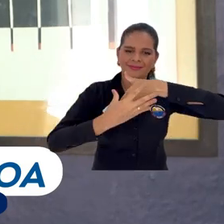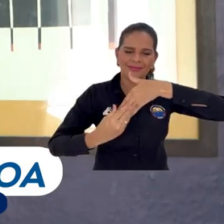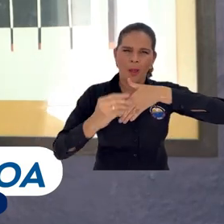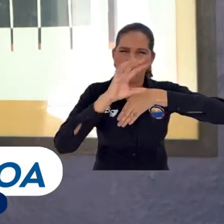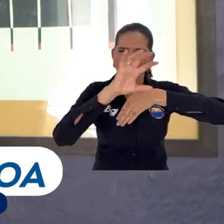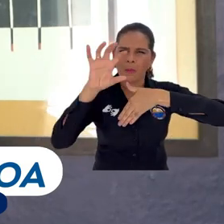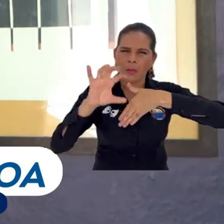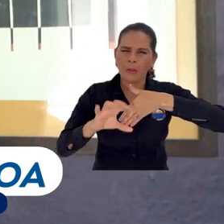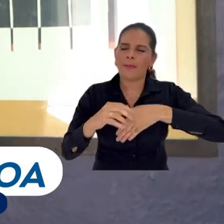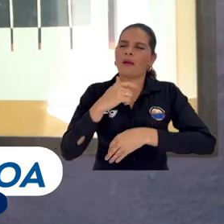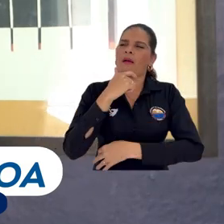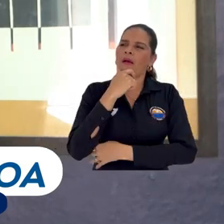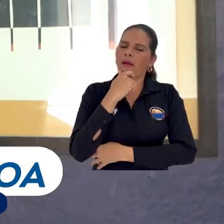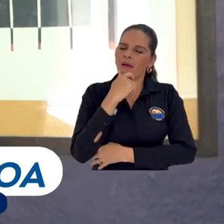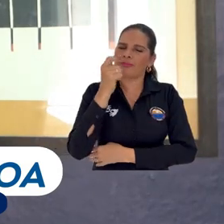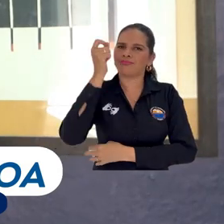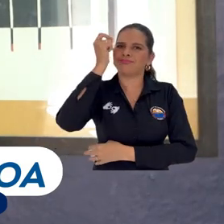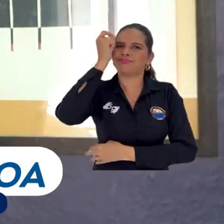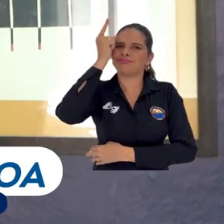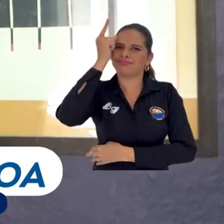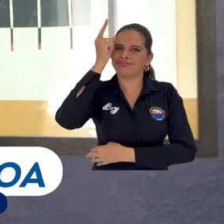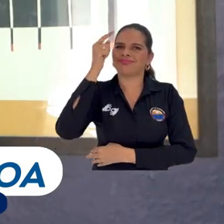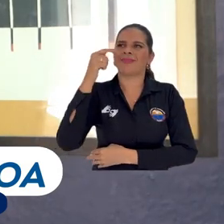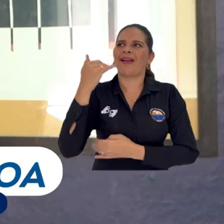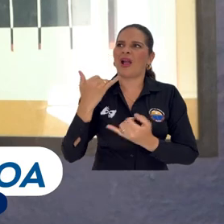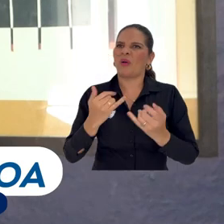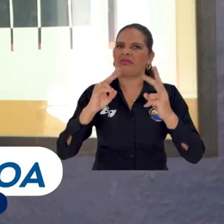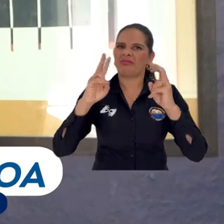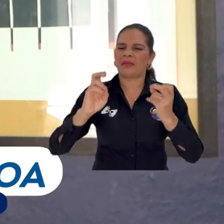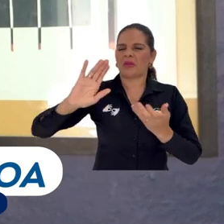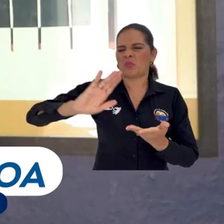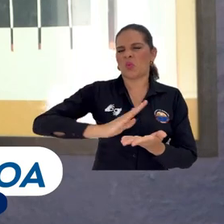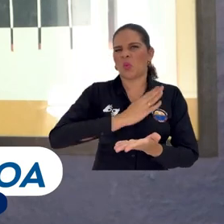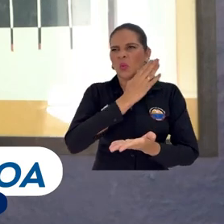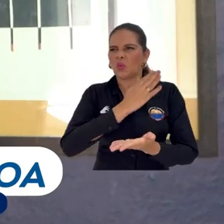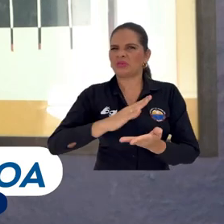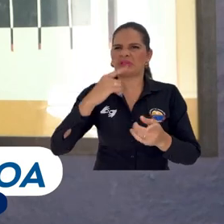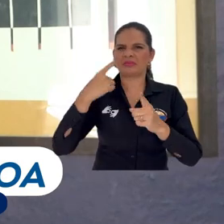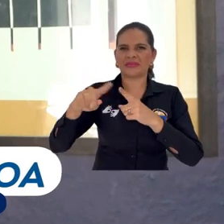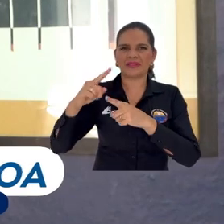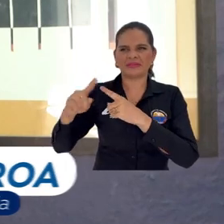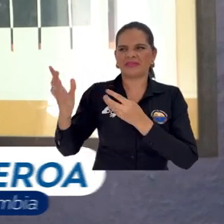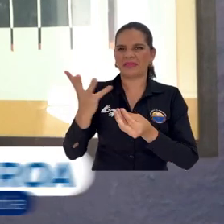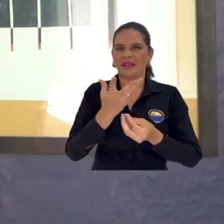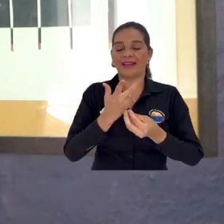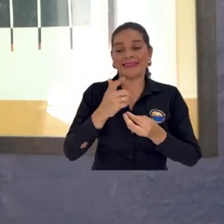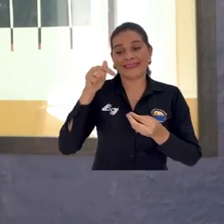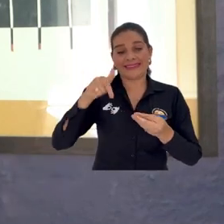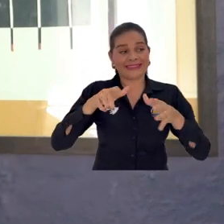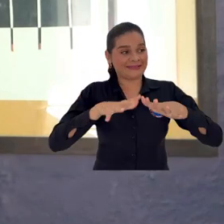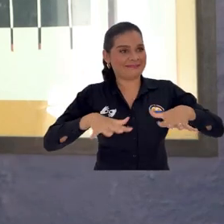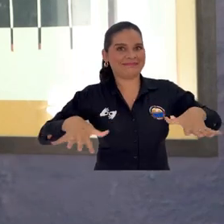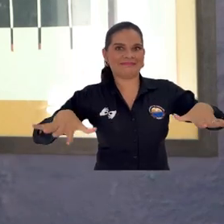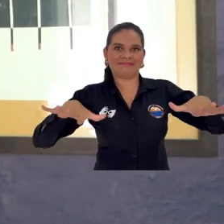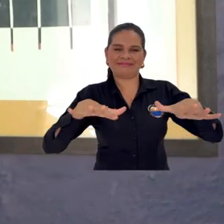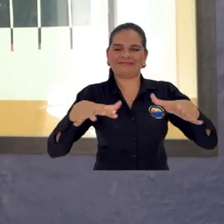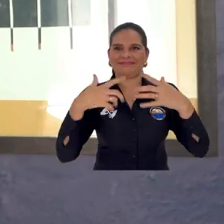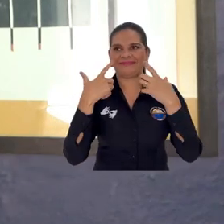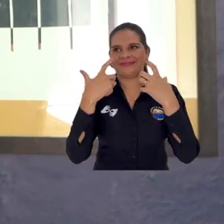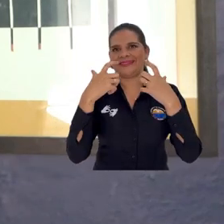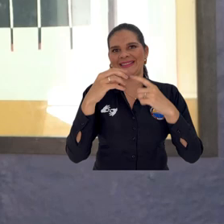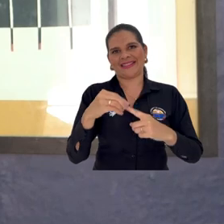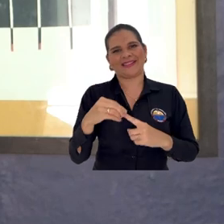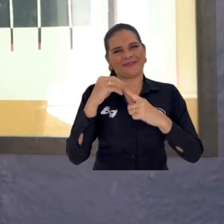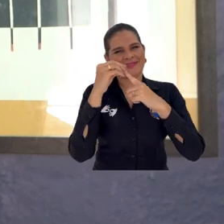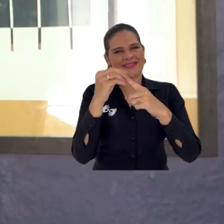con este devenir de la música y estar en este espacio tan maravilloso, tan lleno de